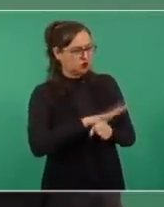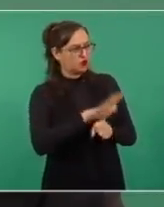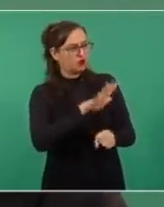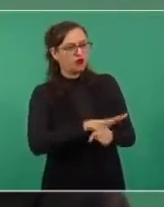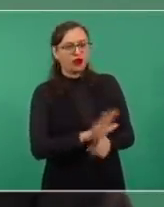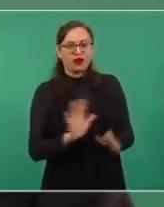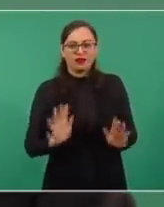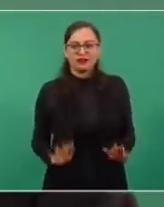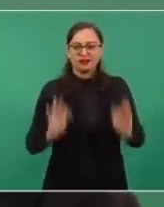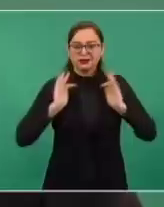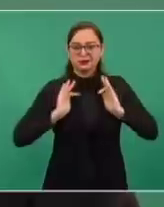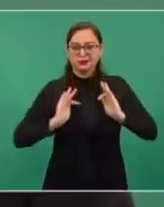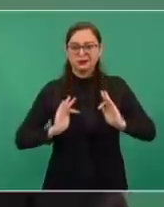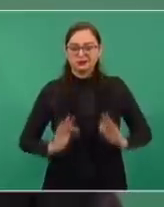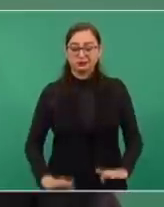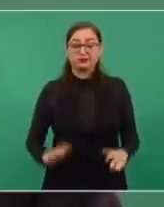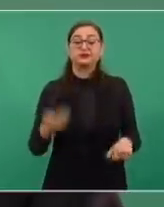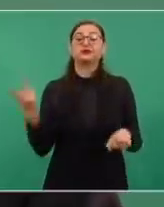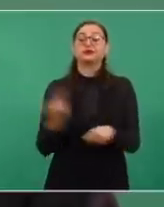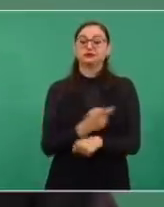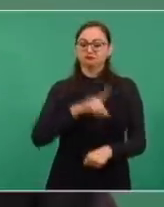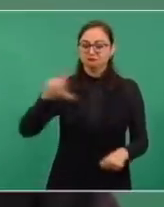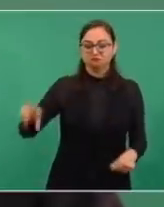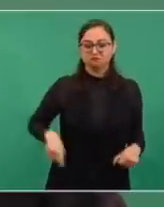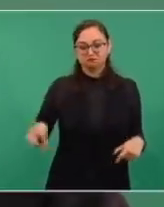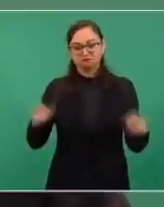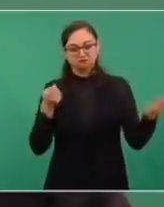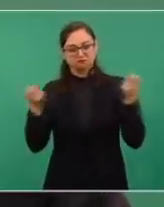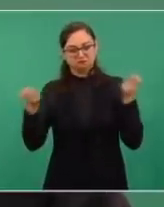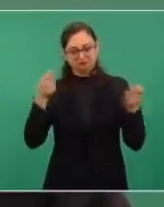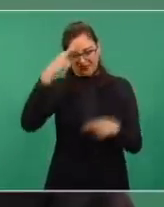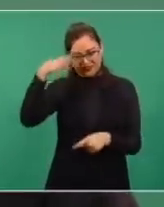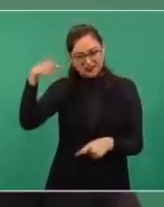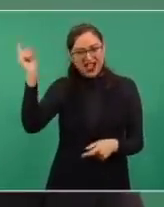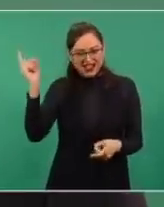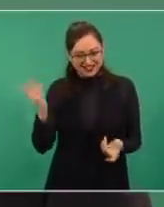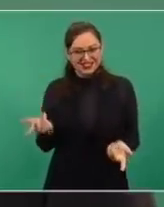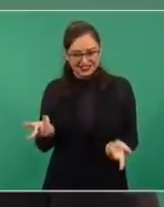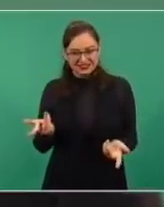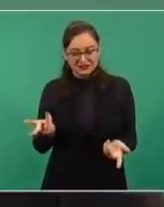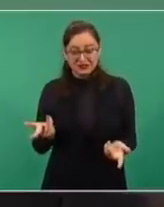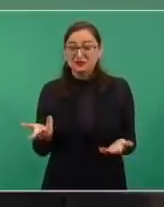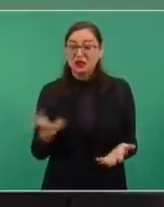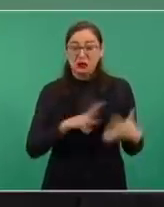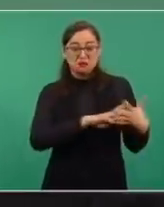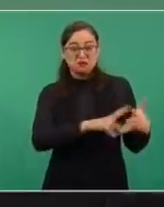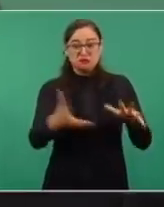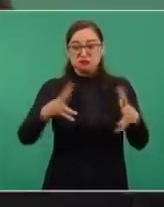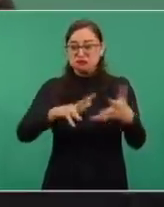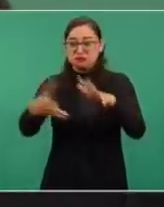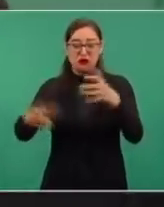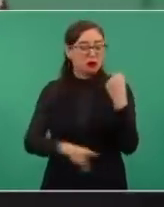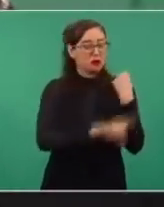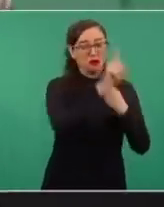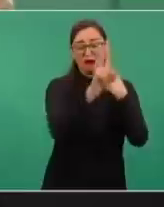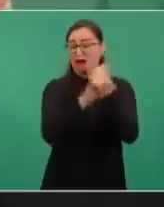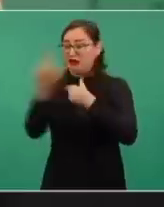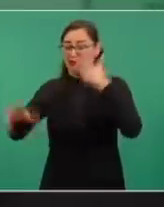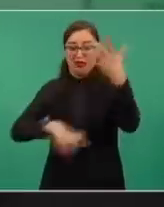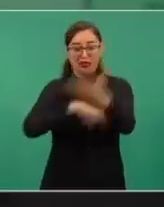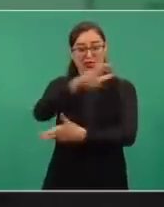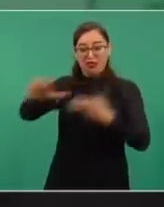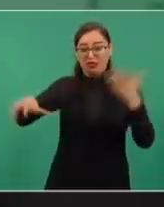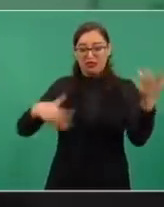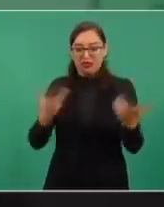Porque no se puede transformar cómo se acaba la corrupción si no se tiene el apoyo del pueblo,